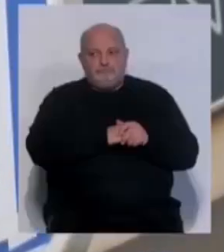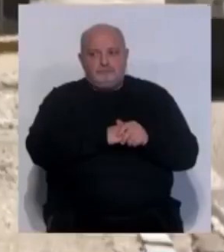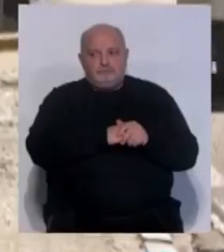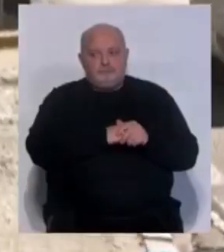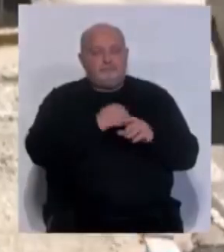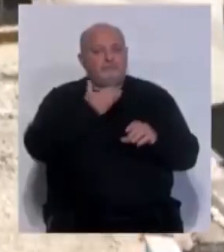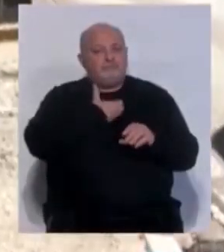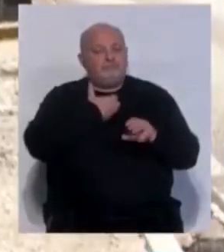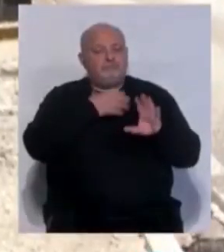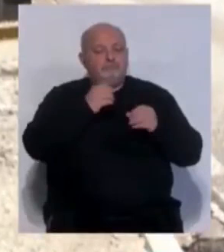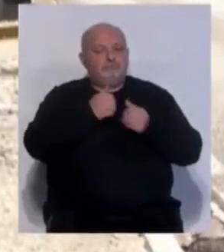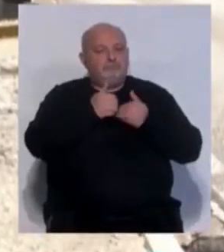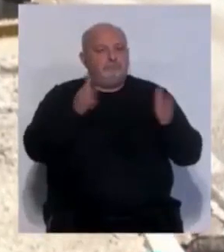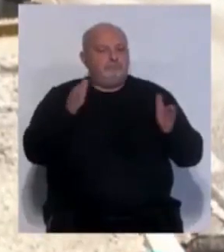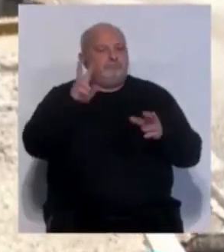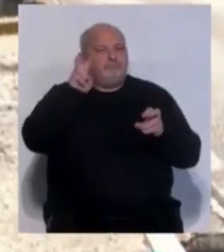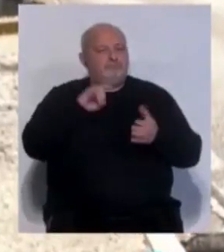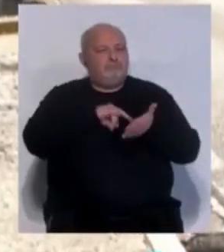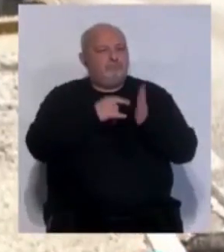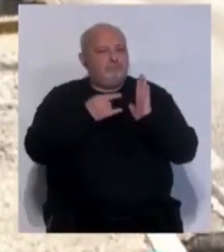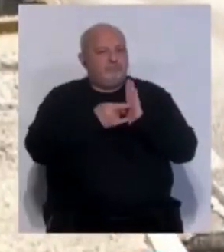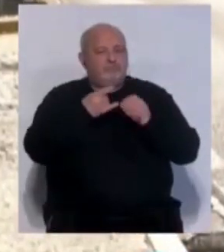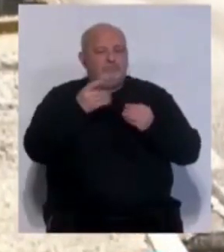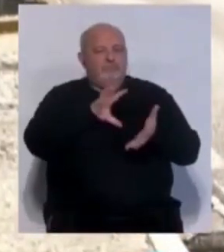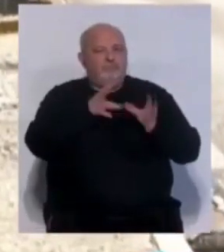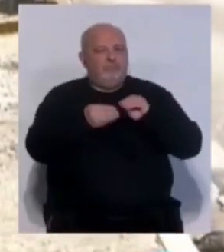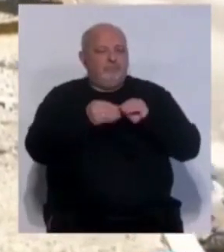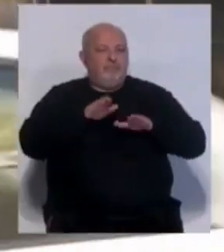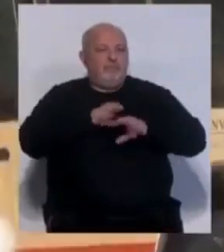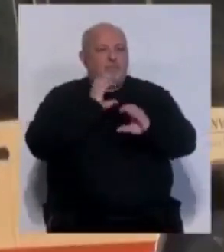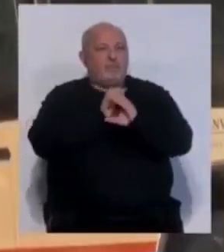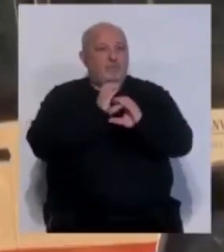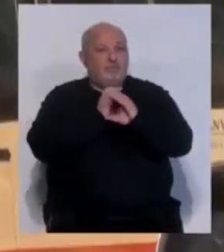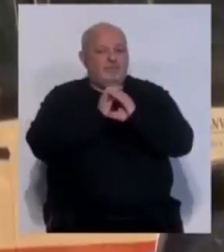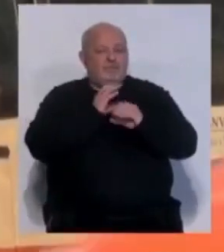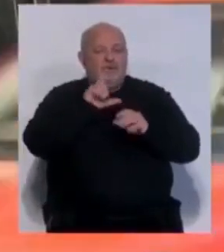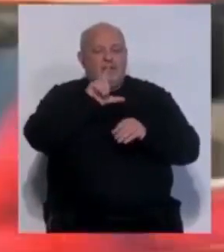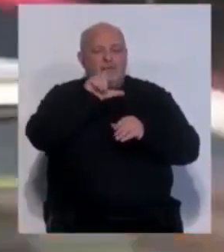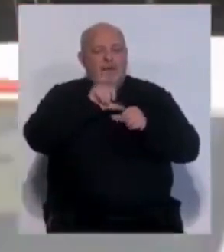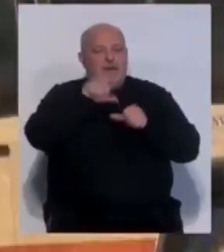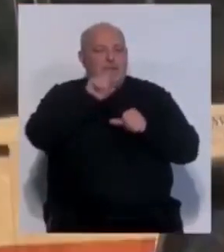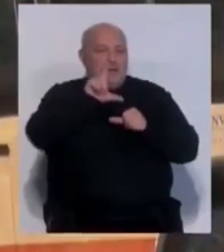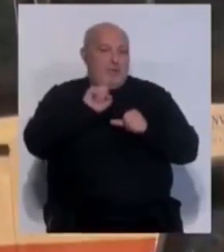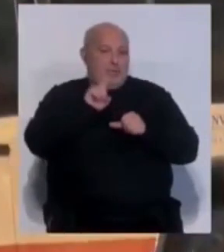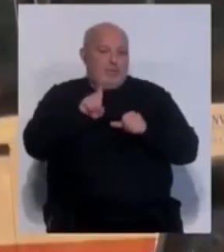El Ayuntamiento saca a licitación el proyecto de adecuación de aparadas de autobús de la Línea 1.